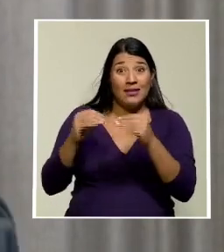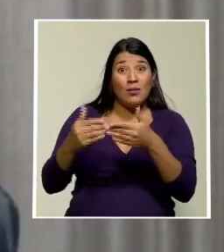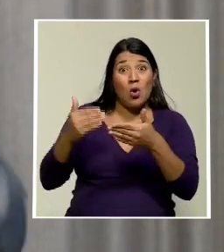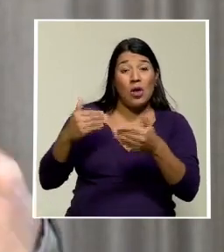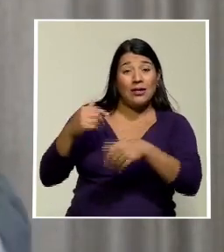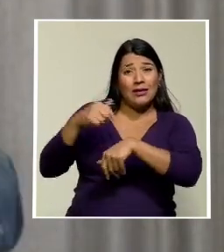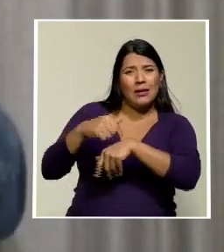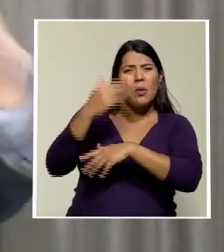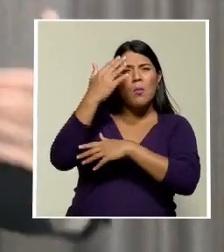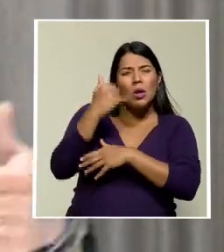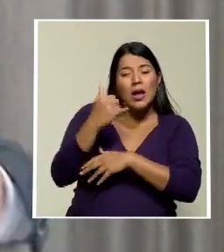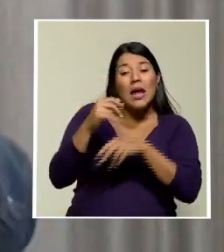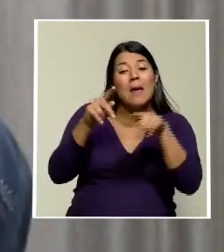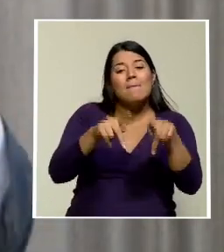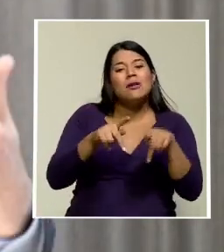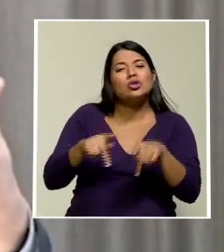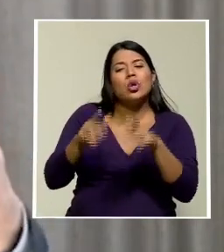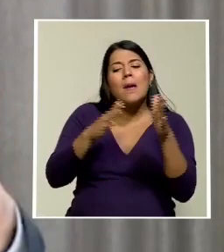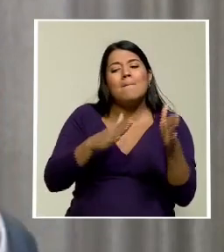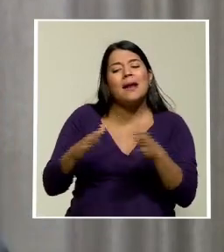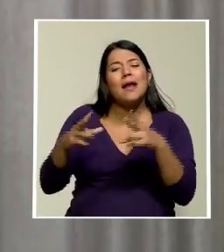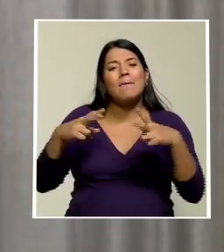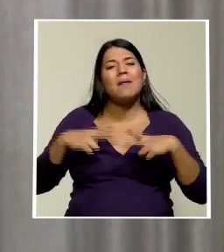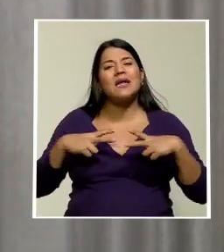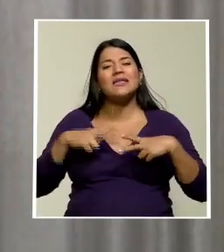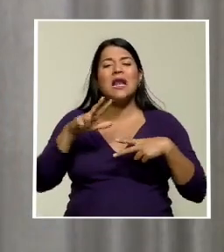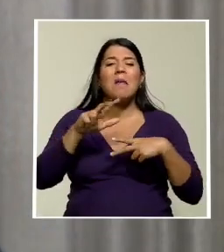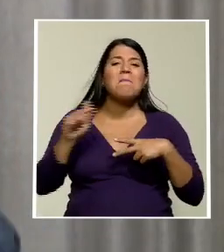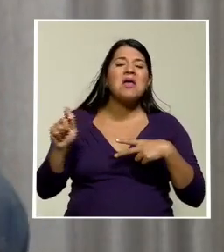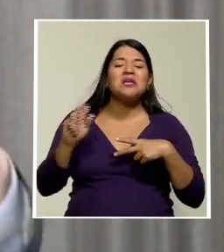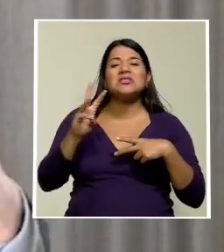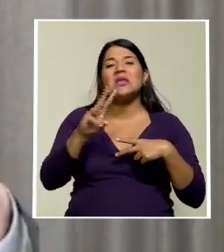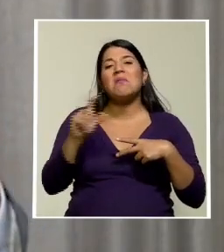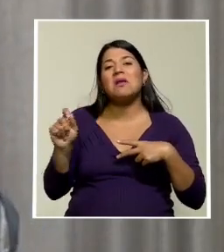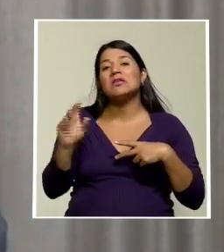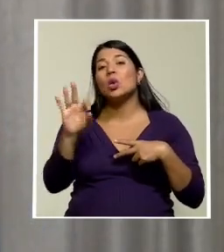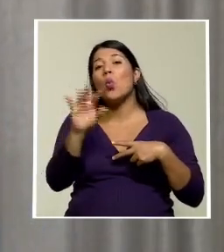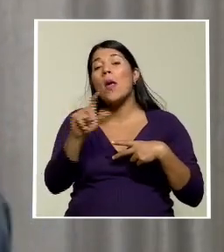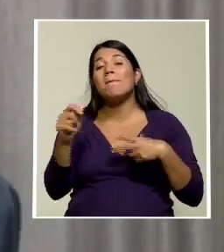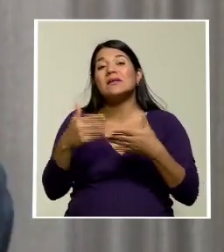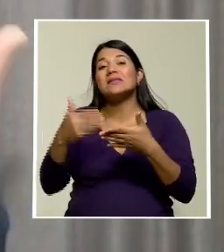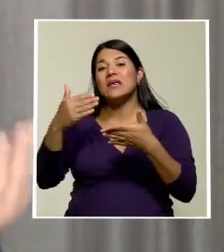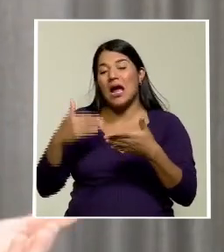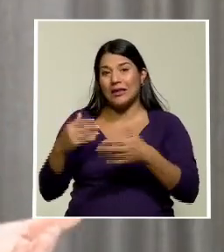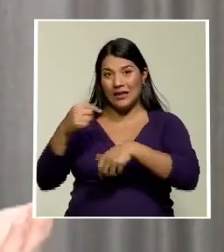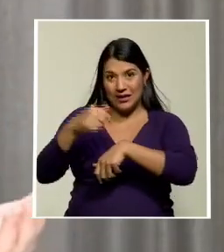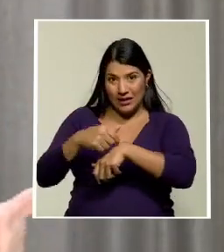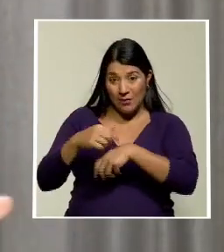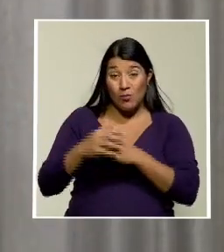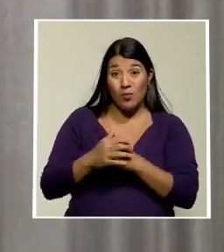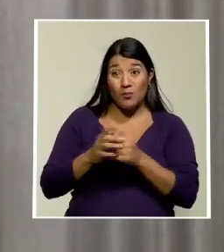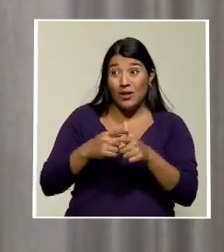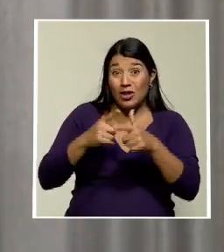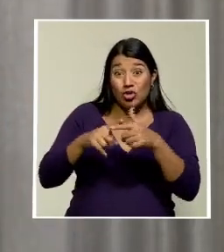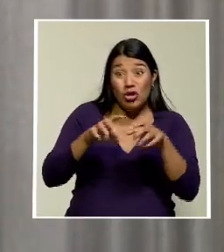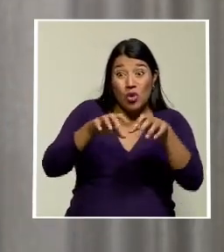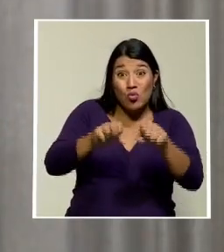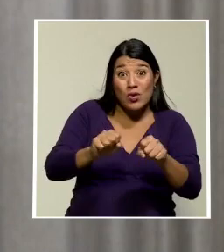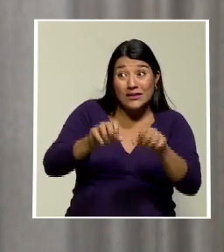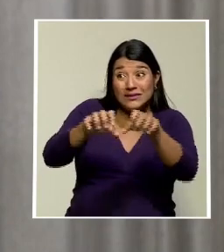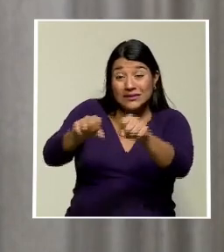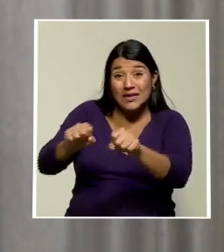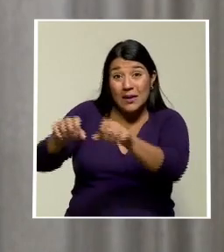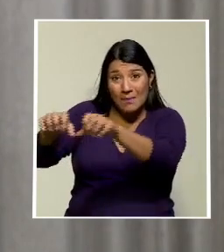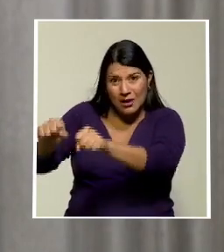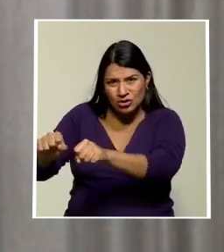planifica tres meses, seis meses, nueve meses antes. Las reservaciones que tenemos para la próxima temporada alta son reservaciones que se han